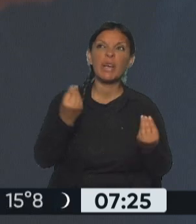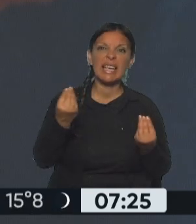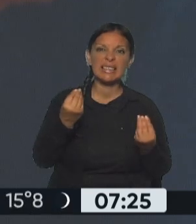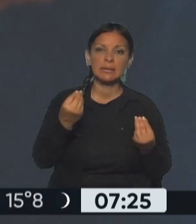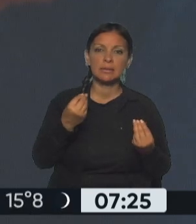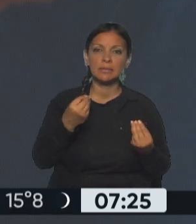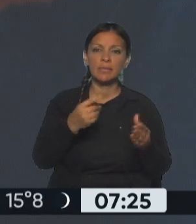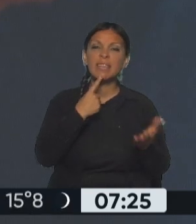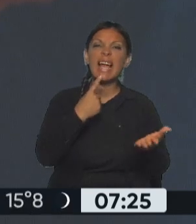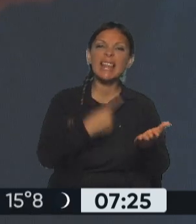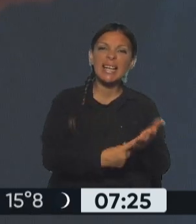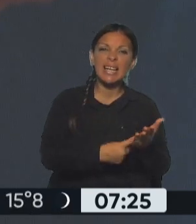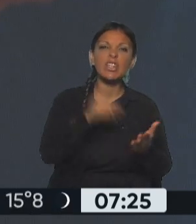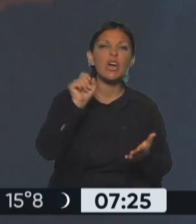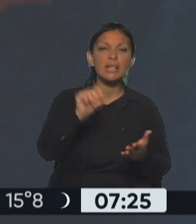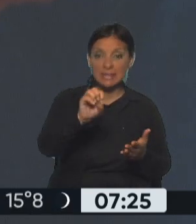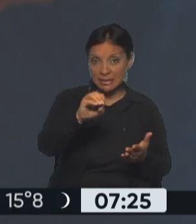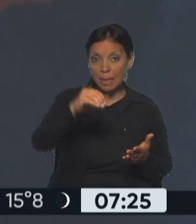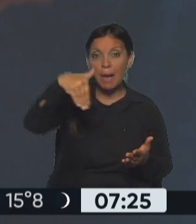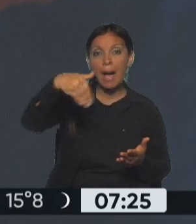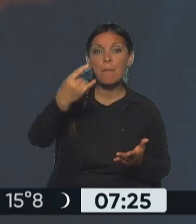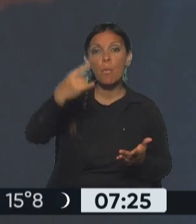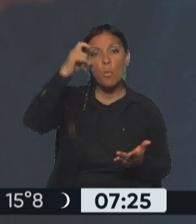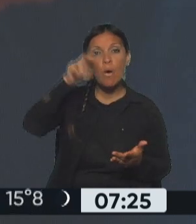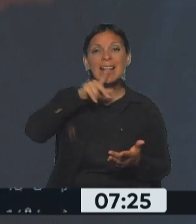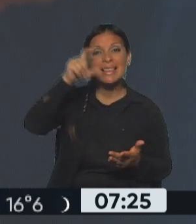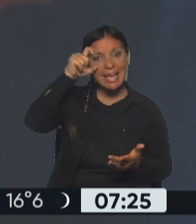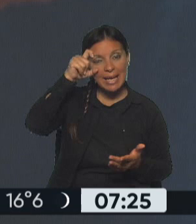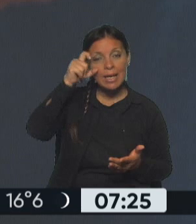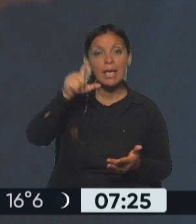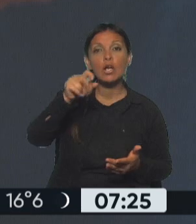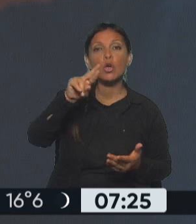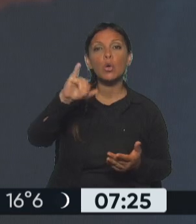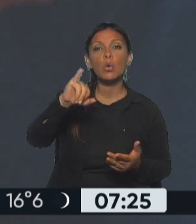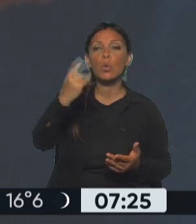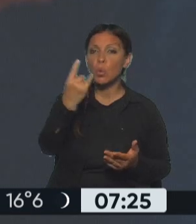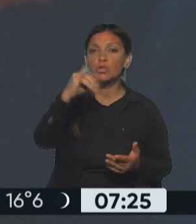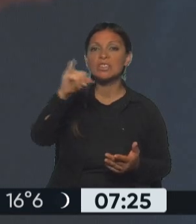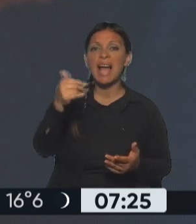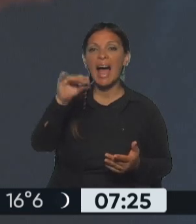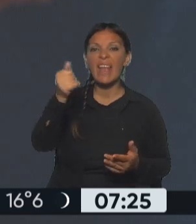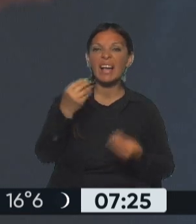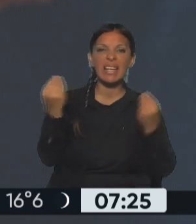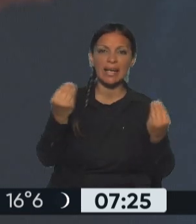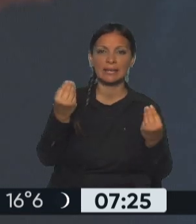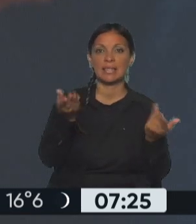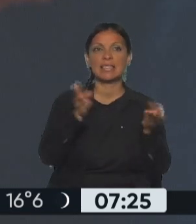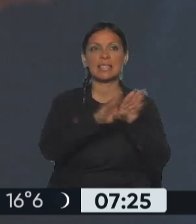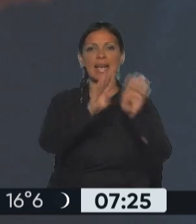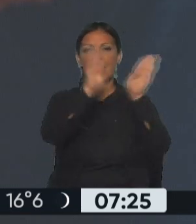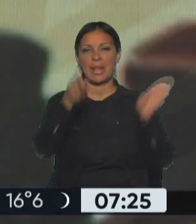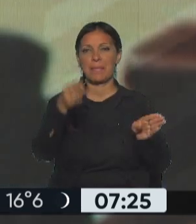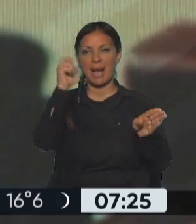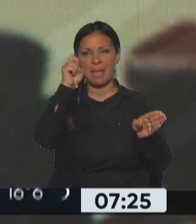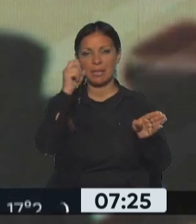cuando leímos decreto de muerte cruzada, pensamos cualquier cosa menos en lo que implica el cierre de un Congreso o de un Parlamento. Claro, bueno,